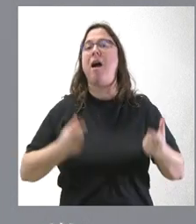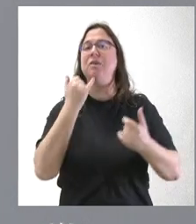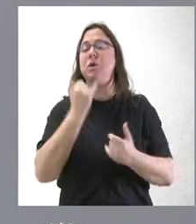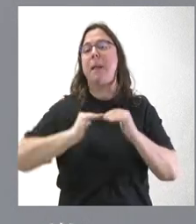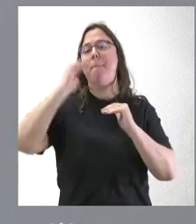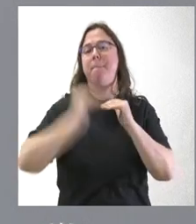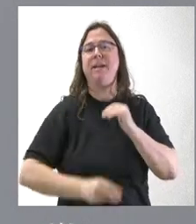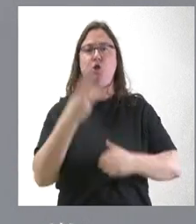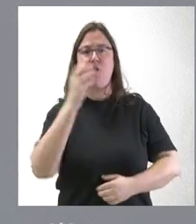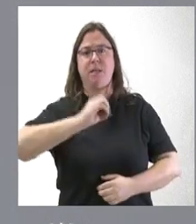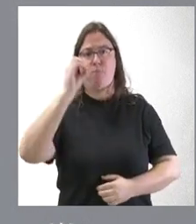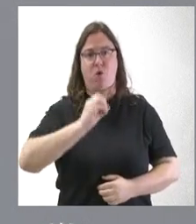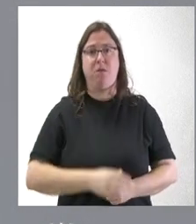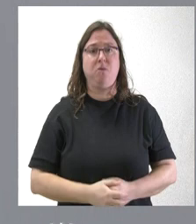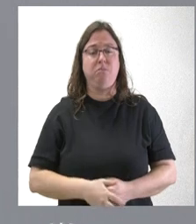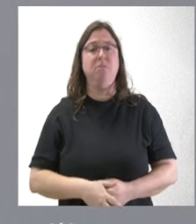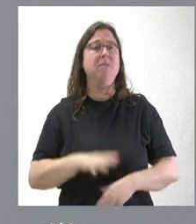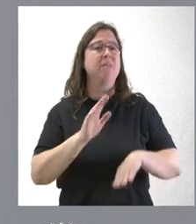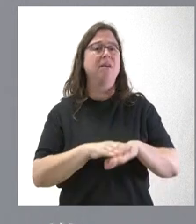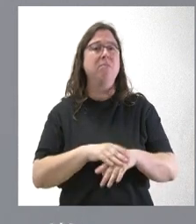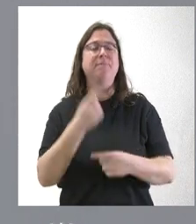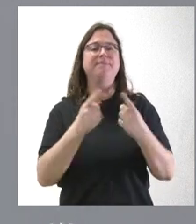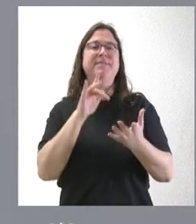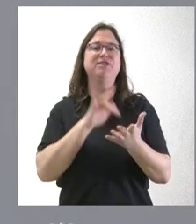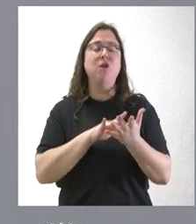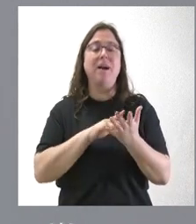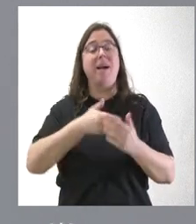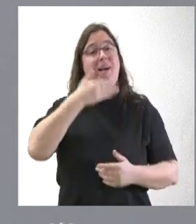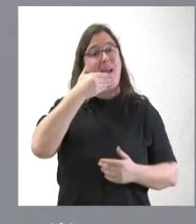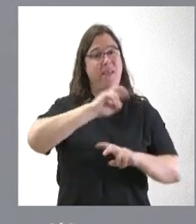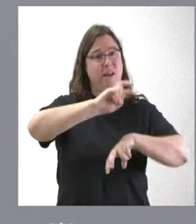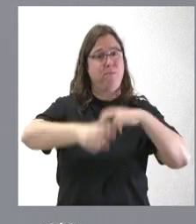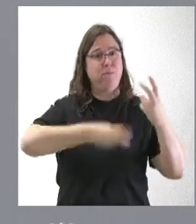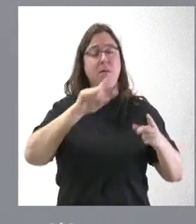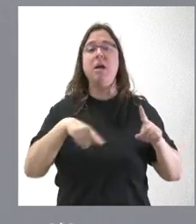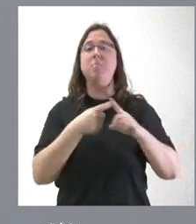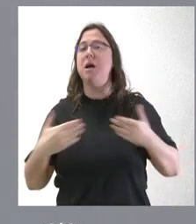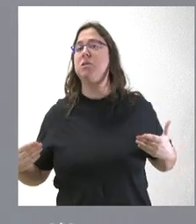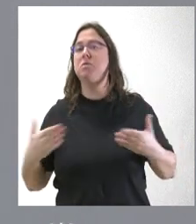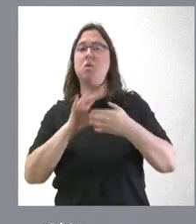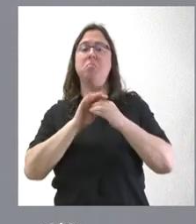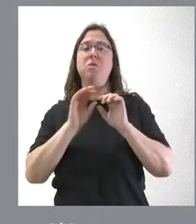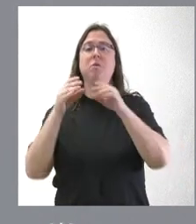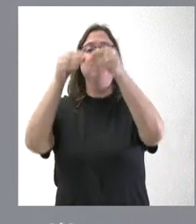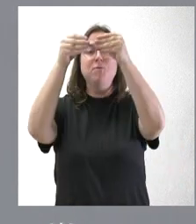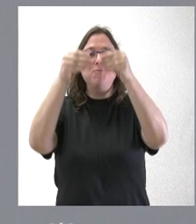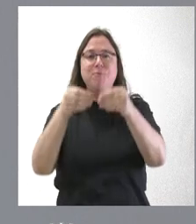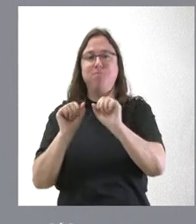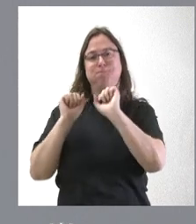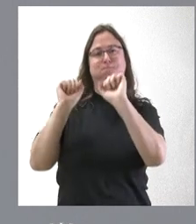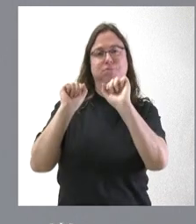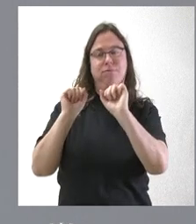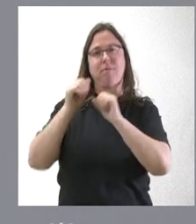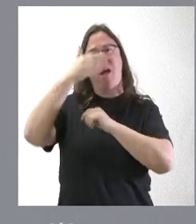30%. Y no solamente, por tanto, tiene que incluir un cambio de caldera, sino también todo lo que tiene que ver con los aislamientos de todo tipo para la